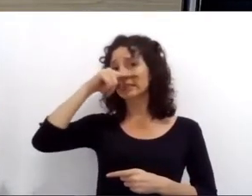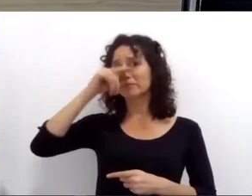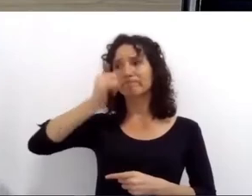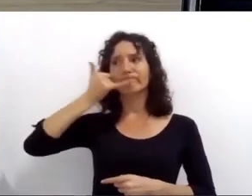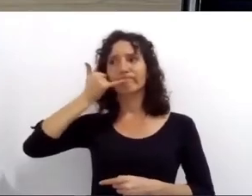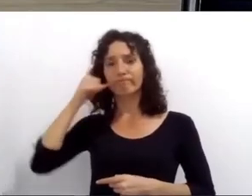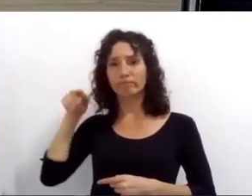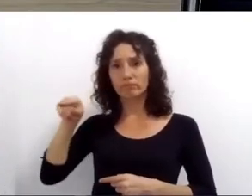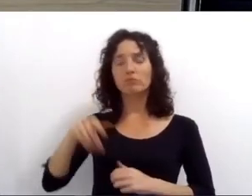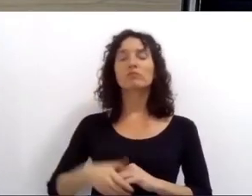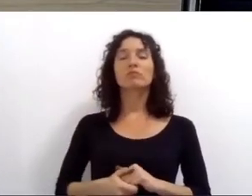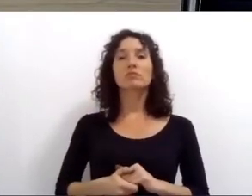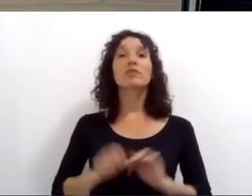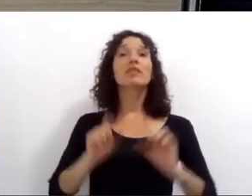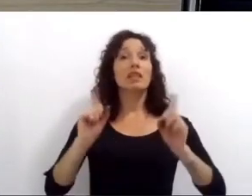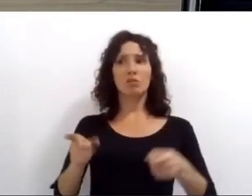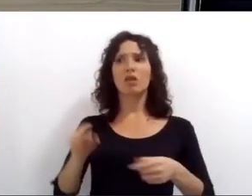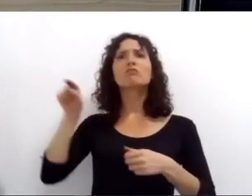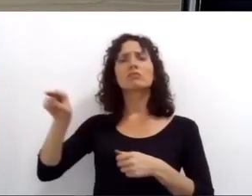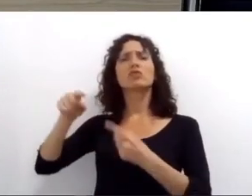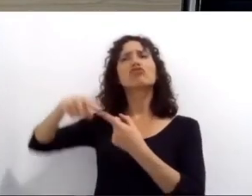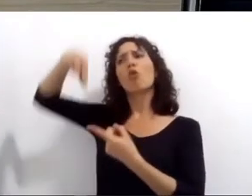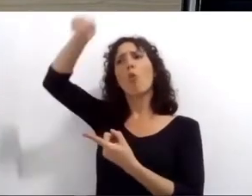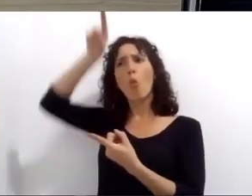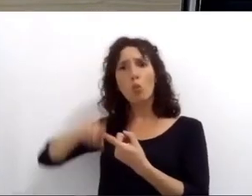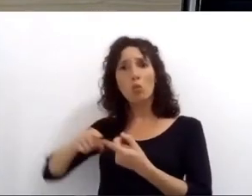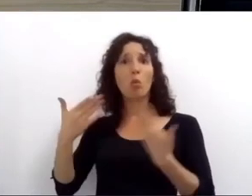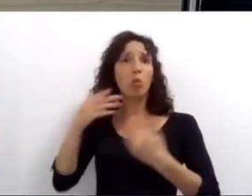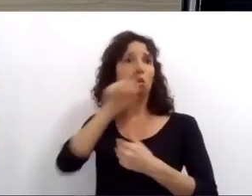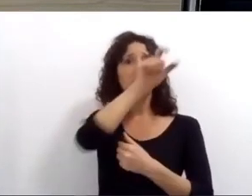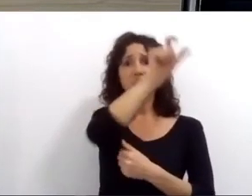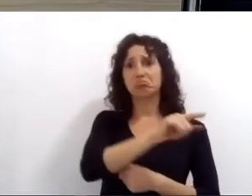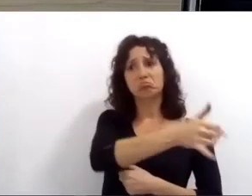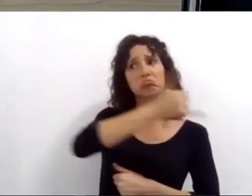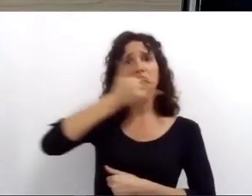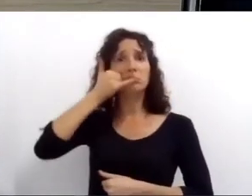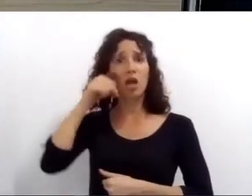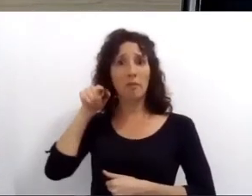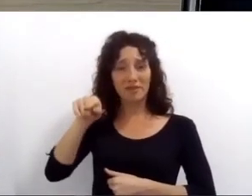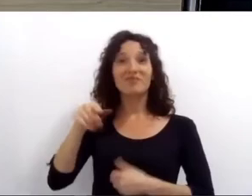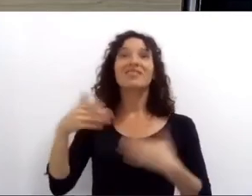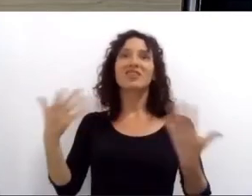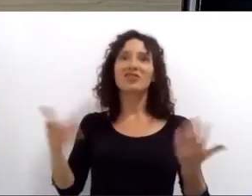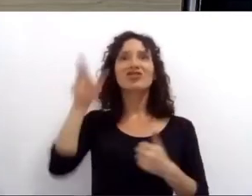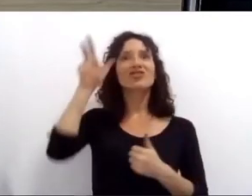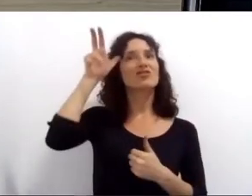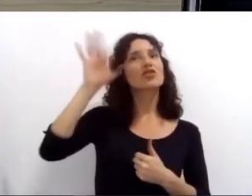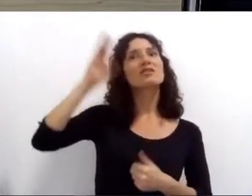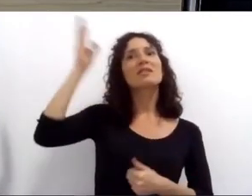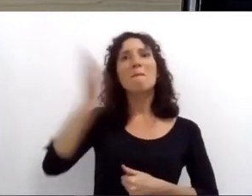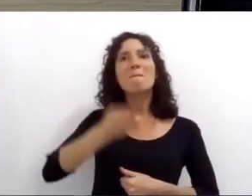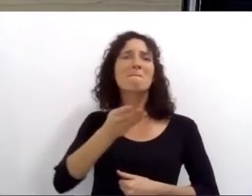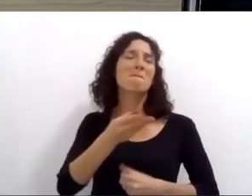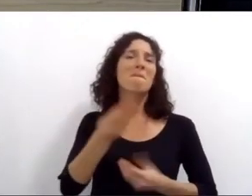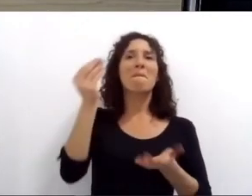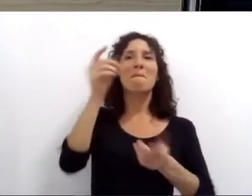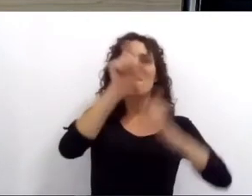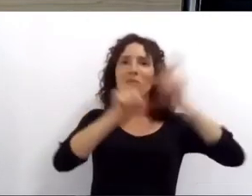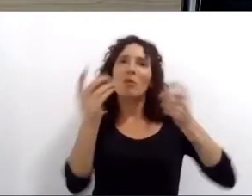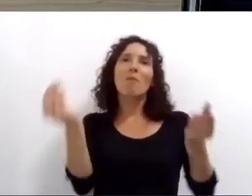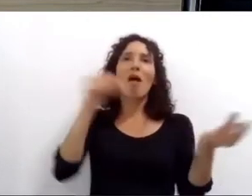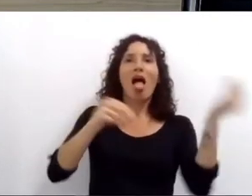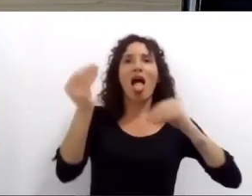permite contar con la atención telefónica las 24 horas ampliando en 180% la recepción de reclamos con los vecinos